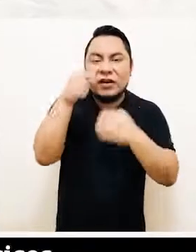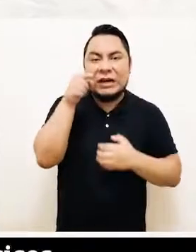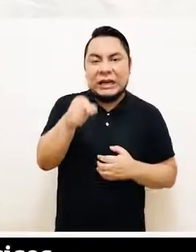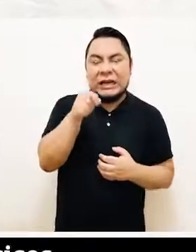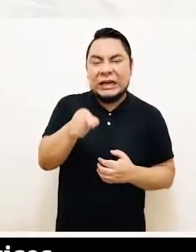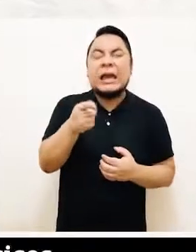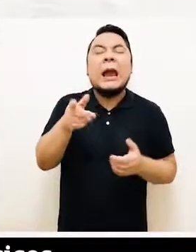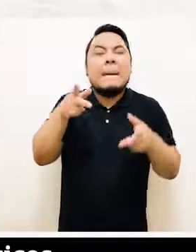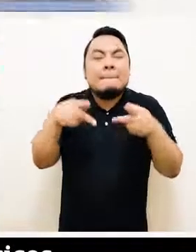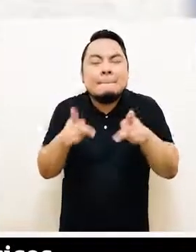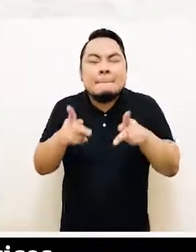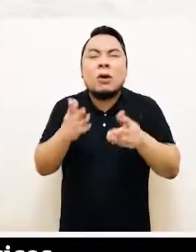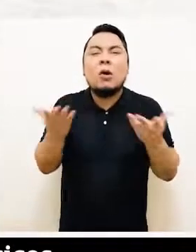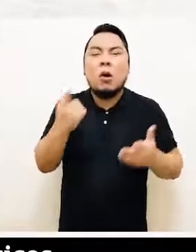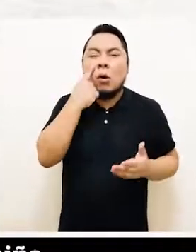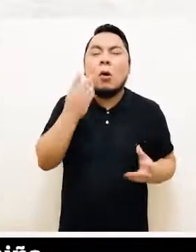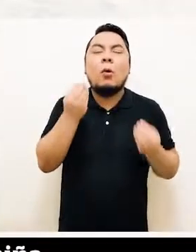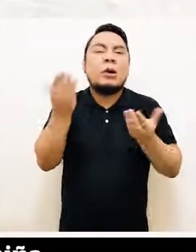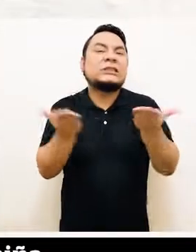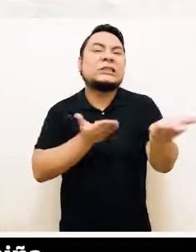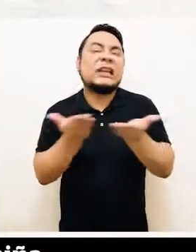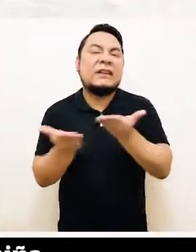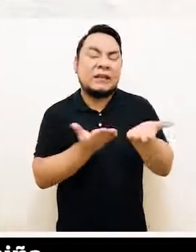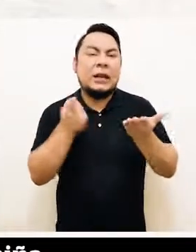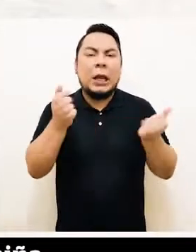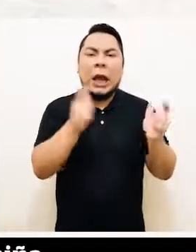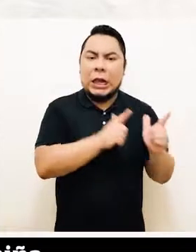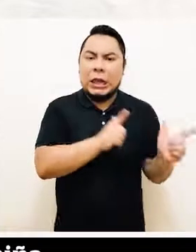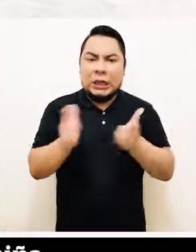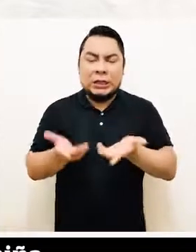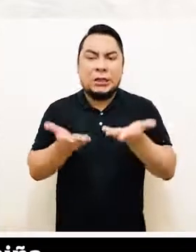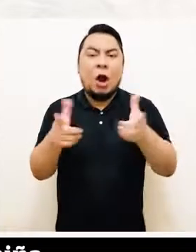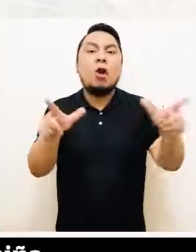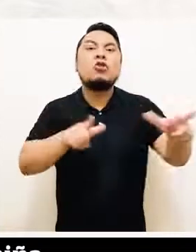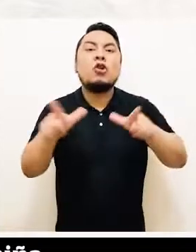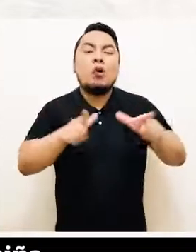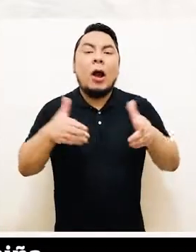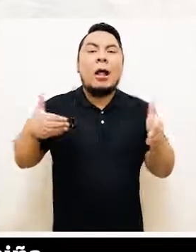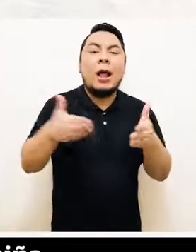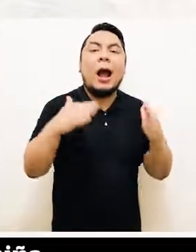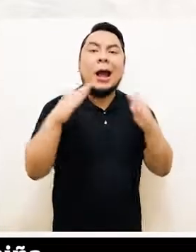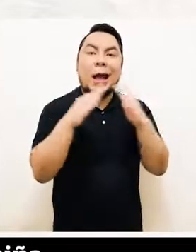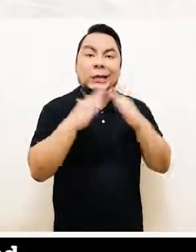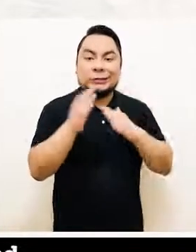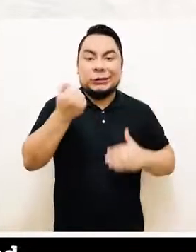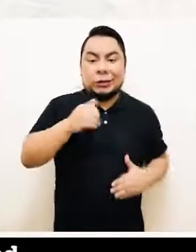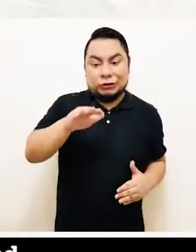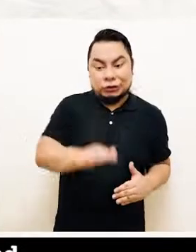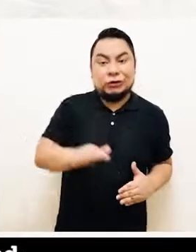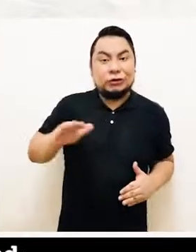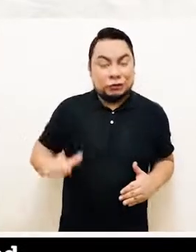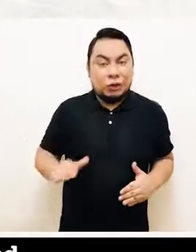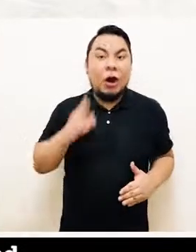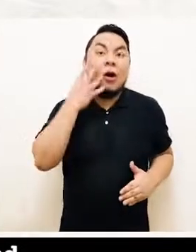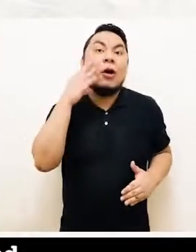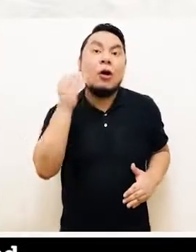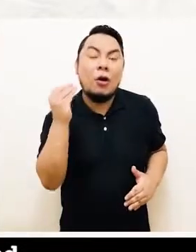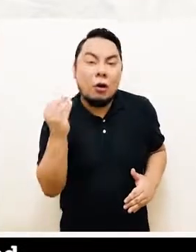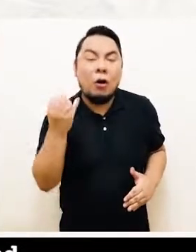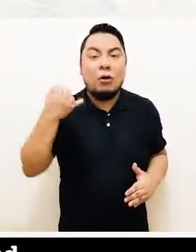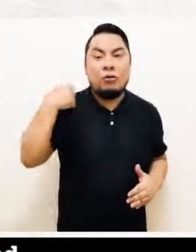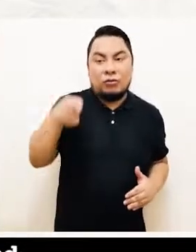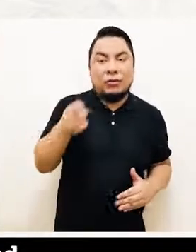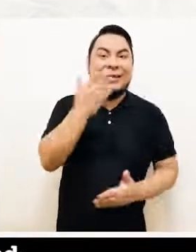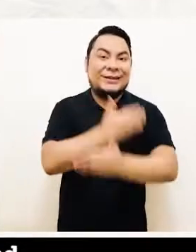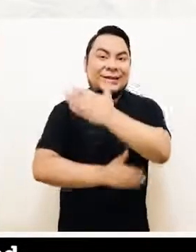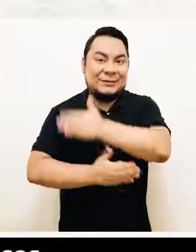entorno, que permitirá conocer sobre los servicios básicos disponibles en la localidad y domicilio de la niña, el niño, adolescente